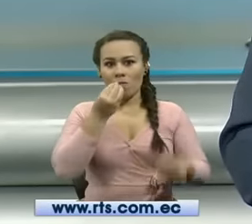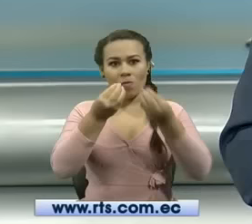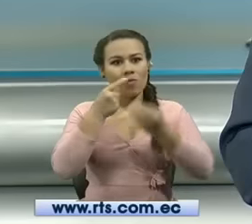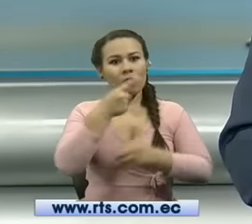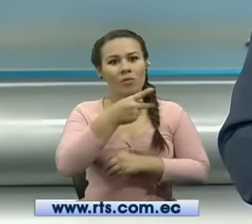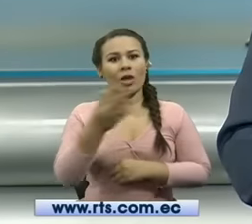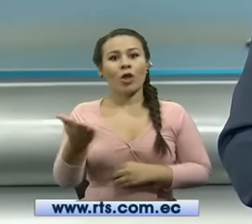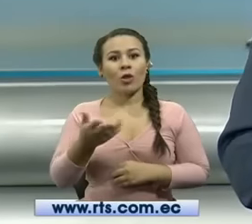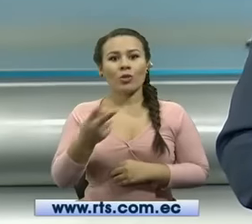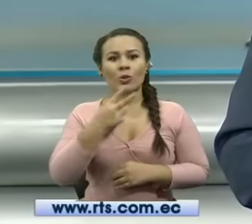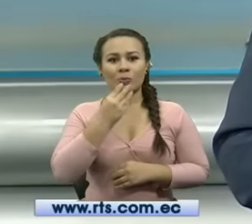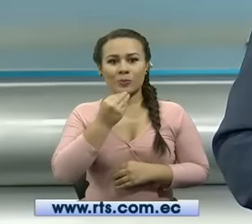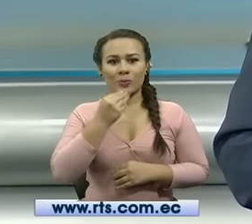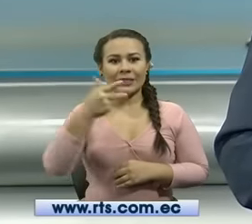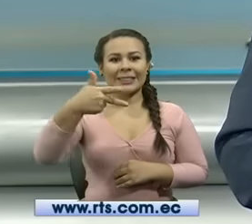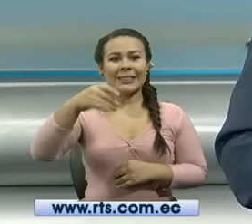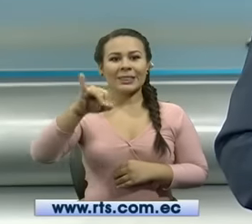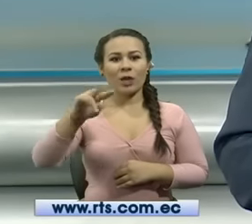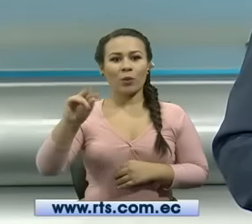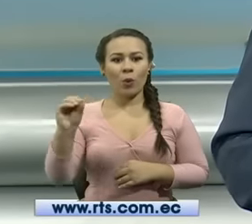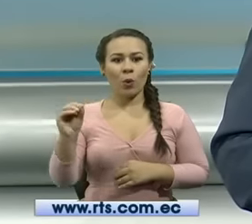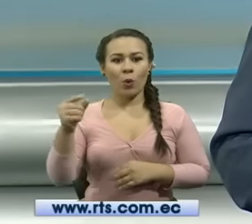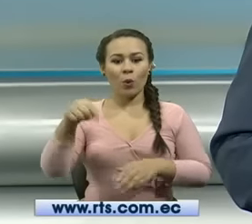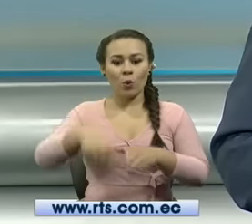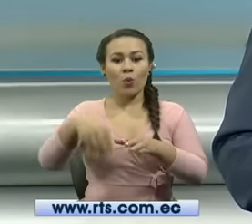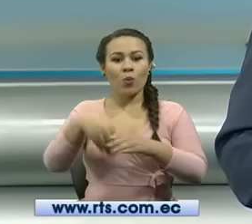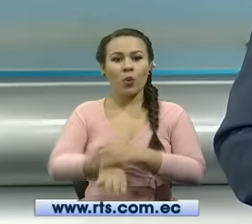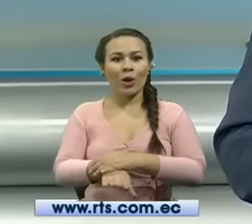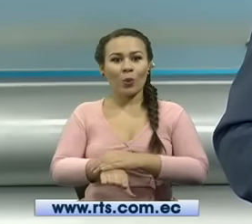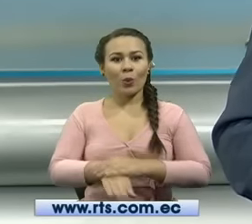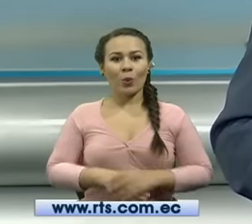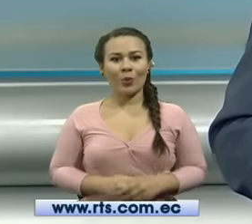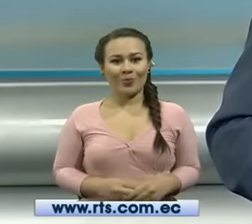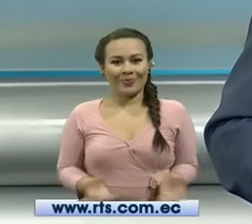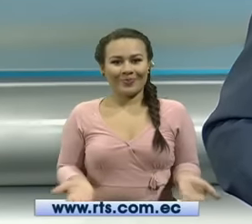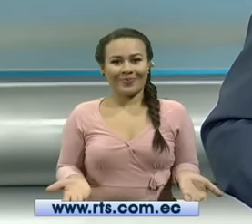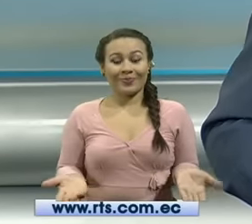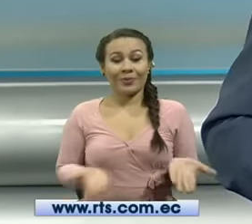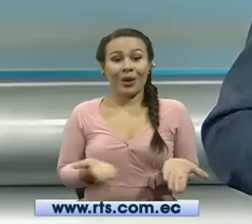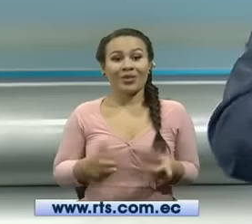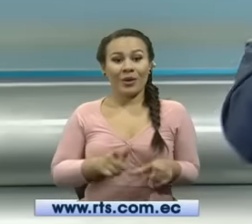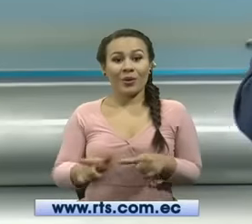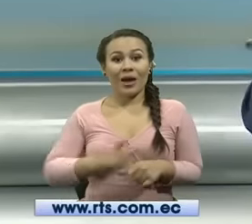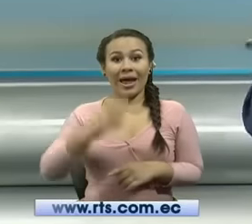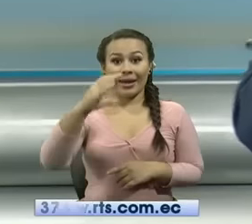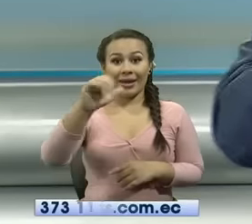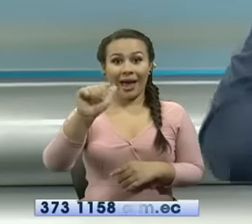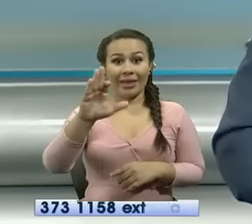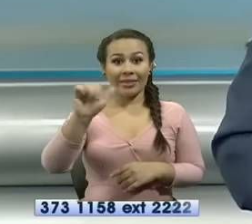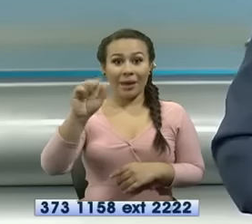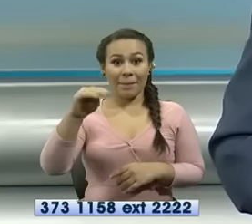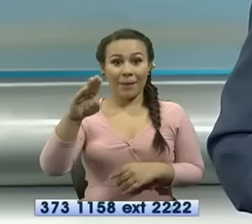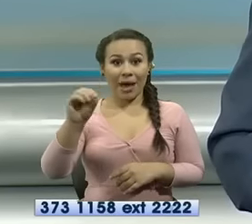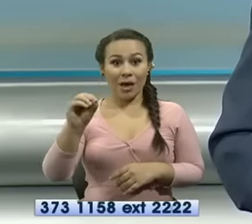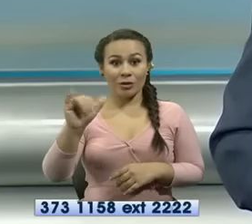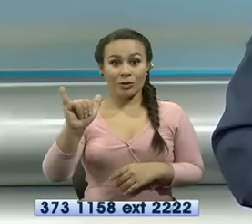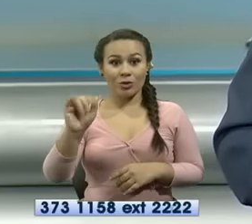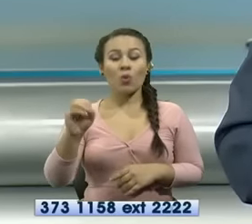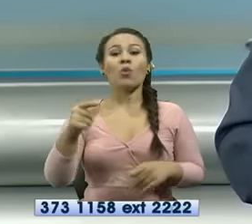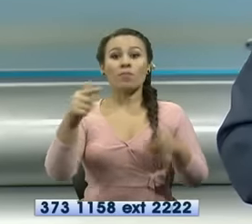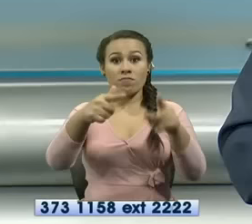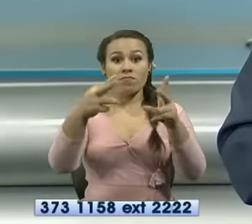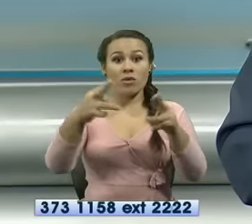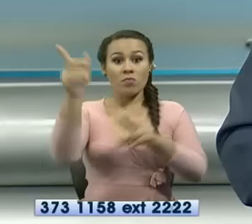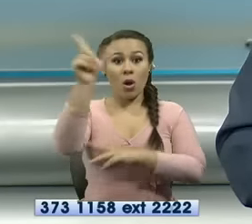un chivo al hueco se lo ve rico bueno en Catamayo provincia de loja nos quedamos en loja un hombre